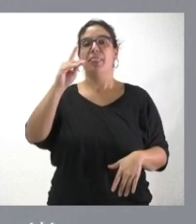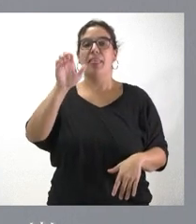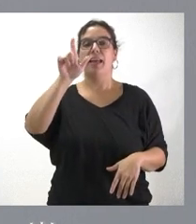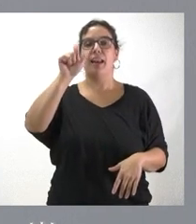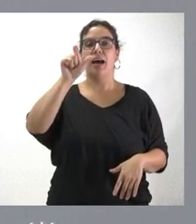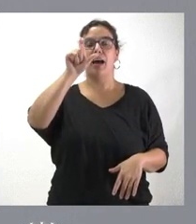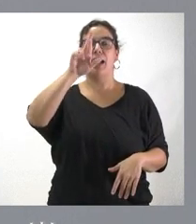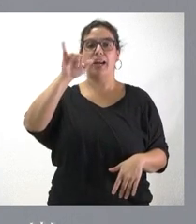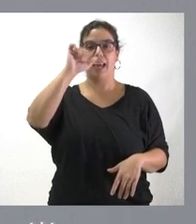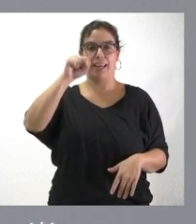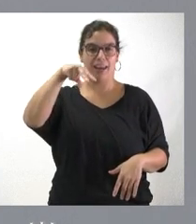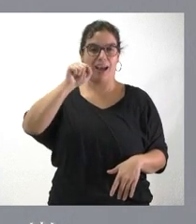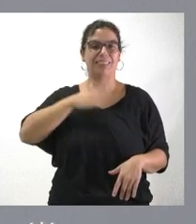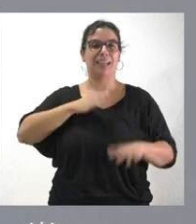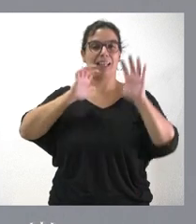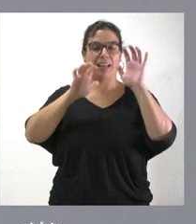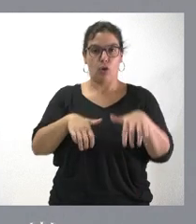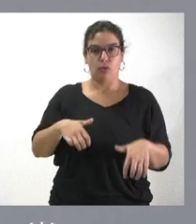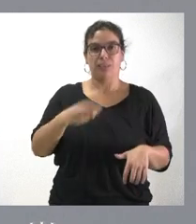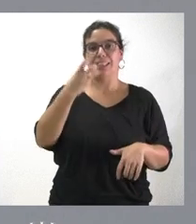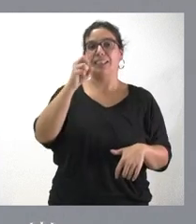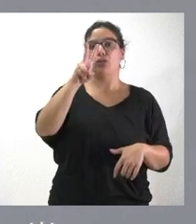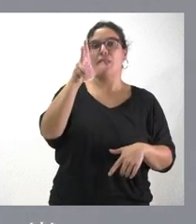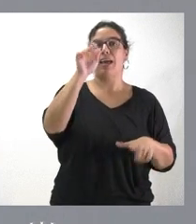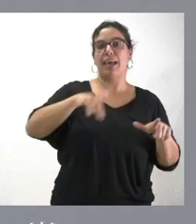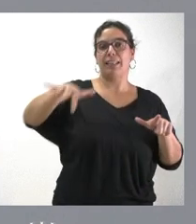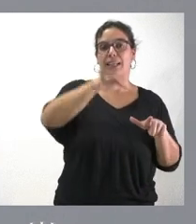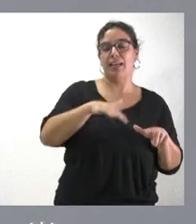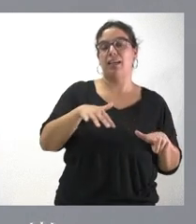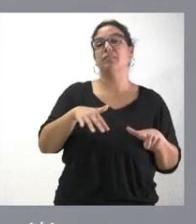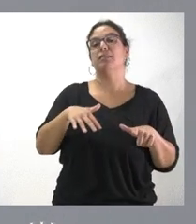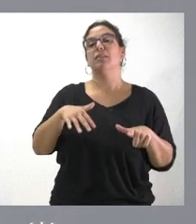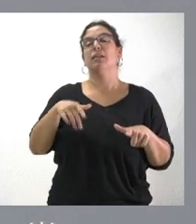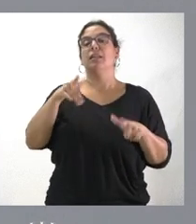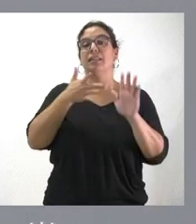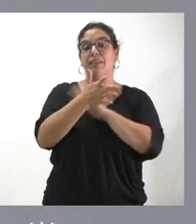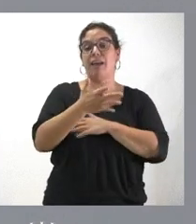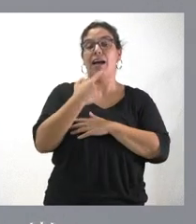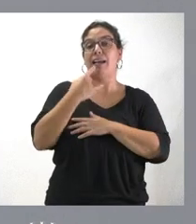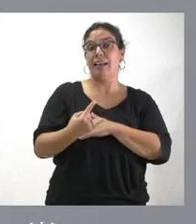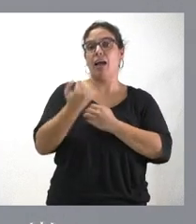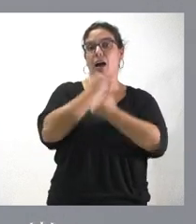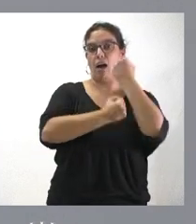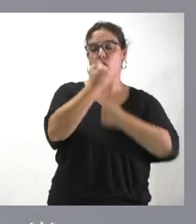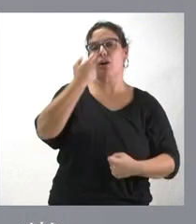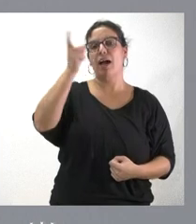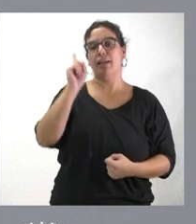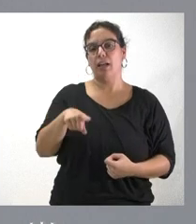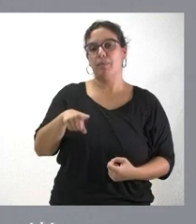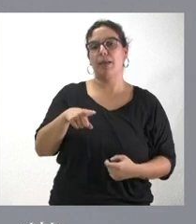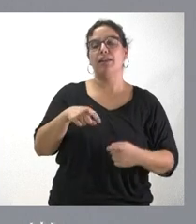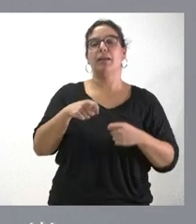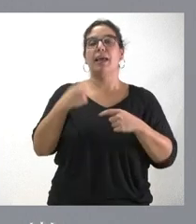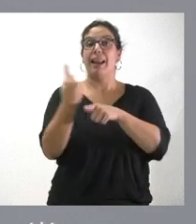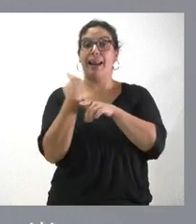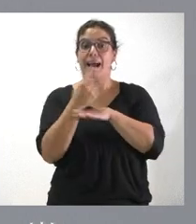y 371 propietarios. De esta forma se va a reducir el consumo de energía eléctrica y se va a desarrollar el regadío en